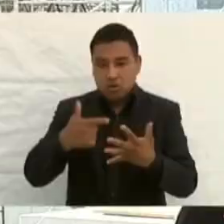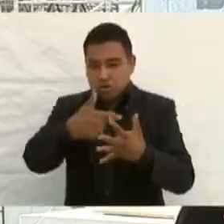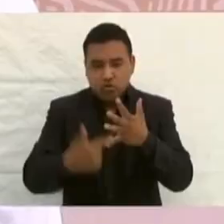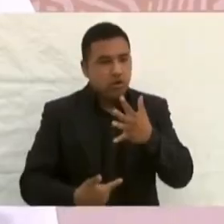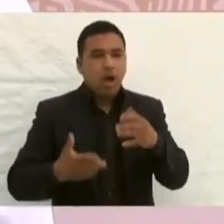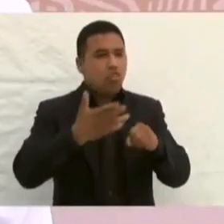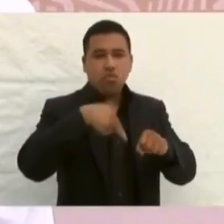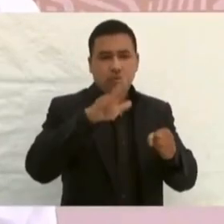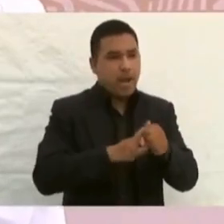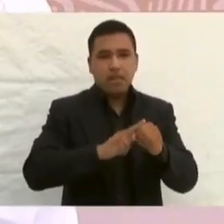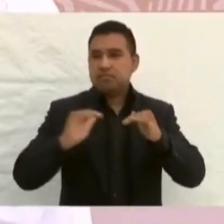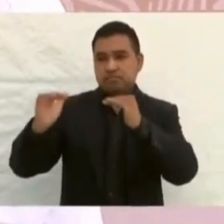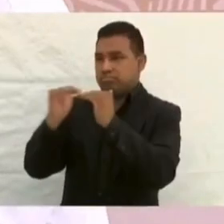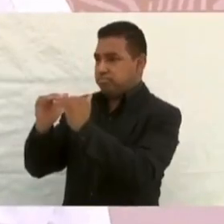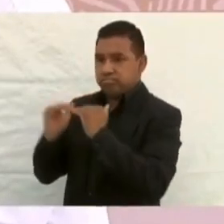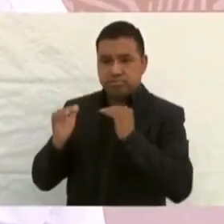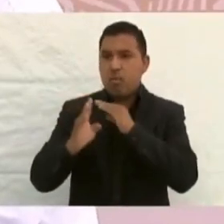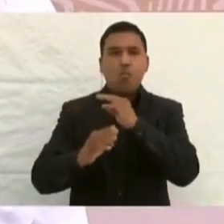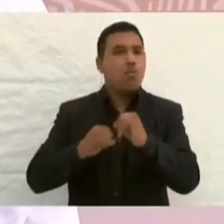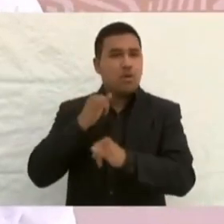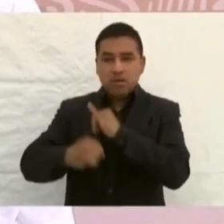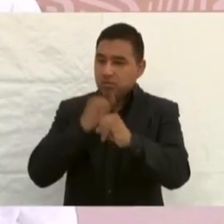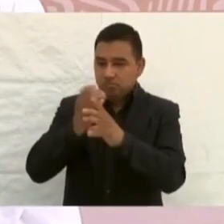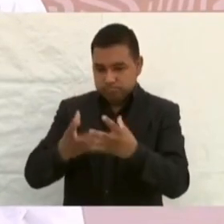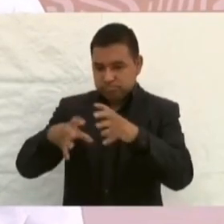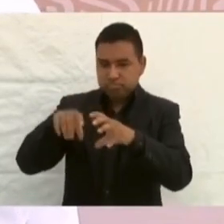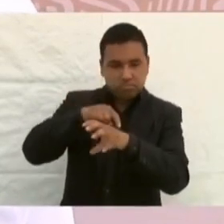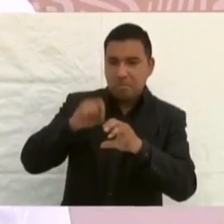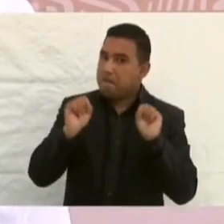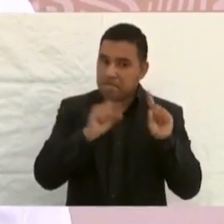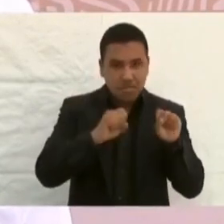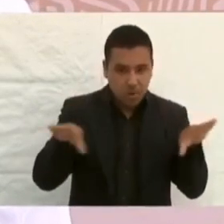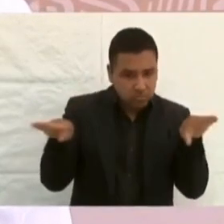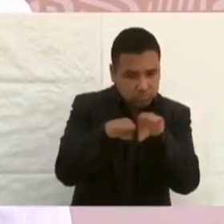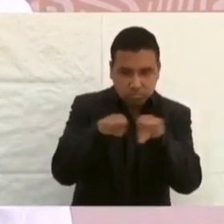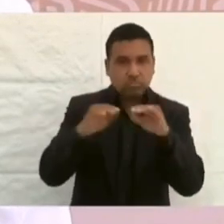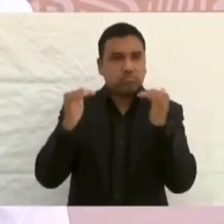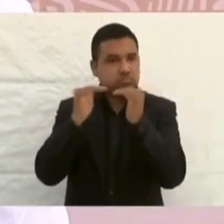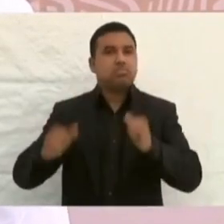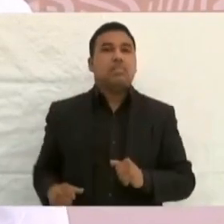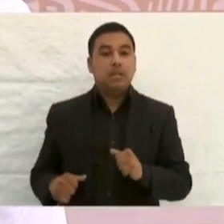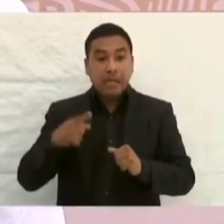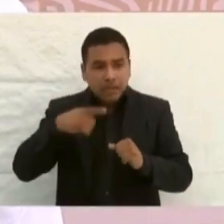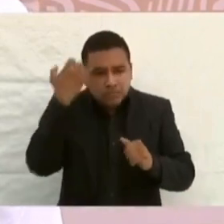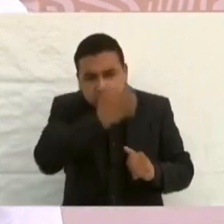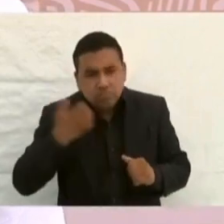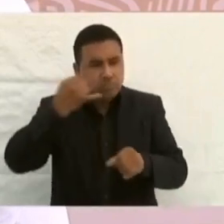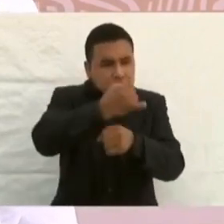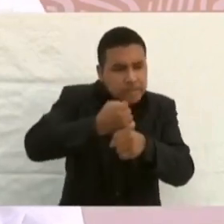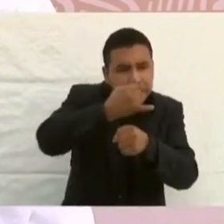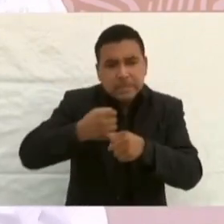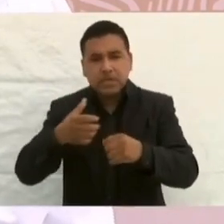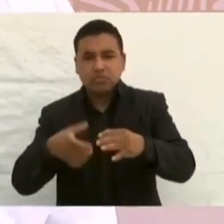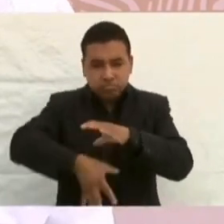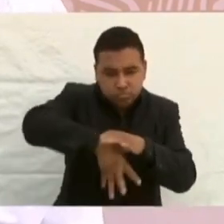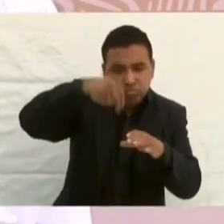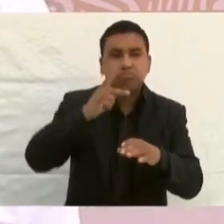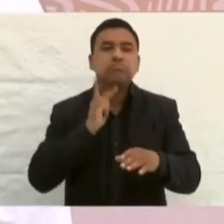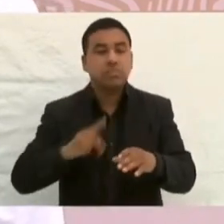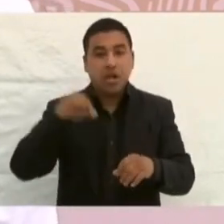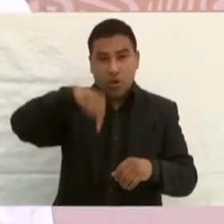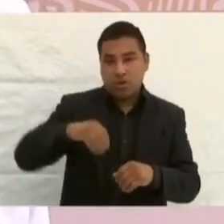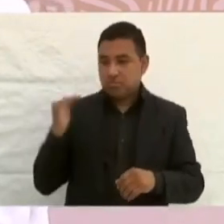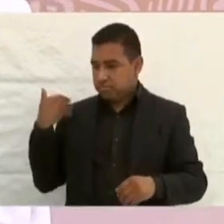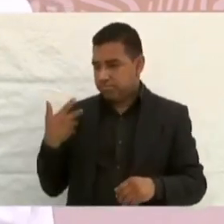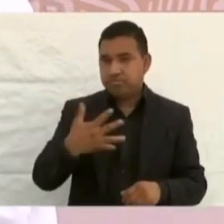razonables en las zonas petroleras del mundo. El cambio en la estrategia exploratoria ha sido exitoso, ya que hasta la fecha se